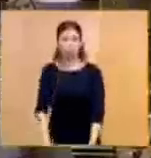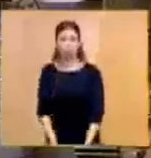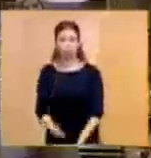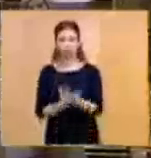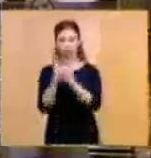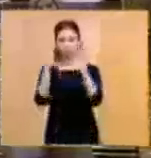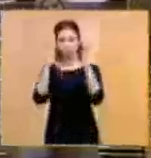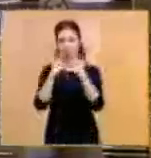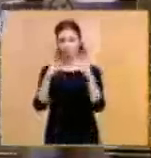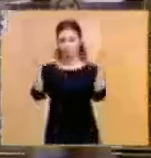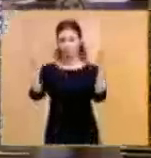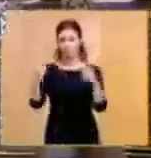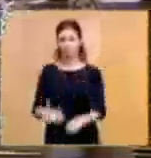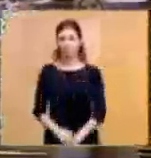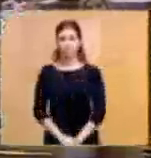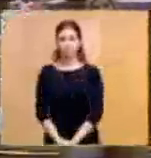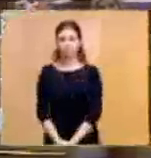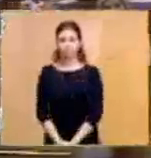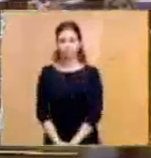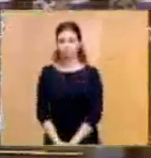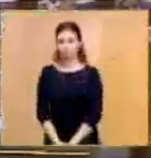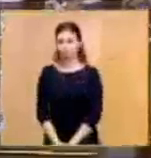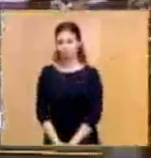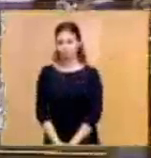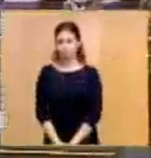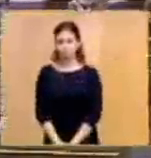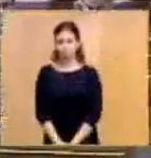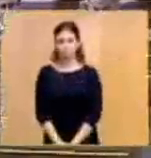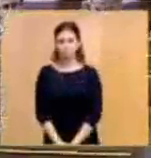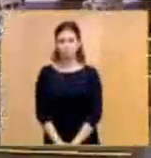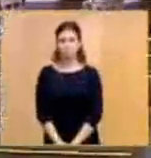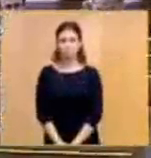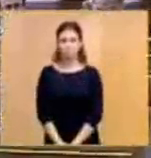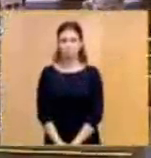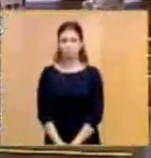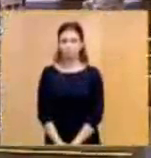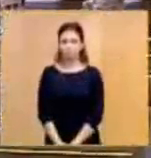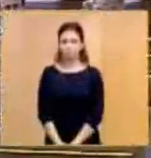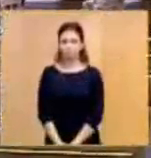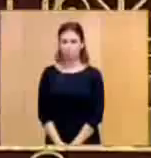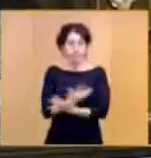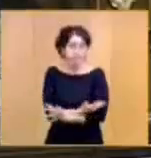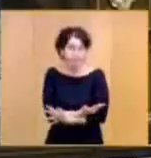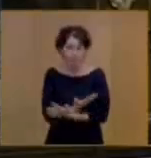Pero si ustedes no saben leer, ¿cómo van a enterarse de ellas? ¡Qué gente!